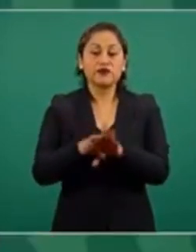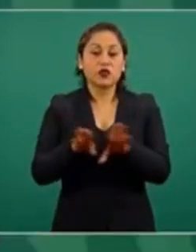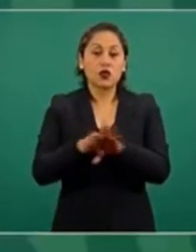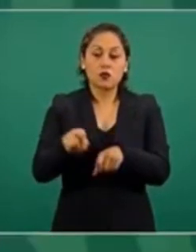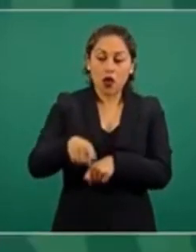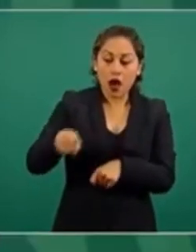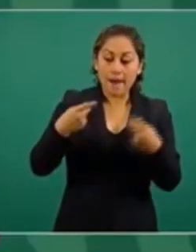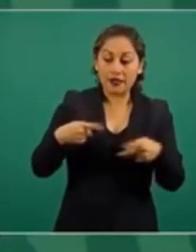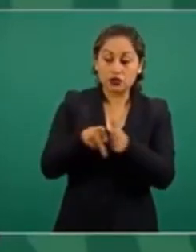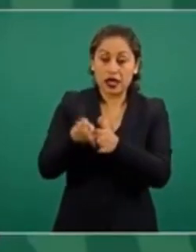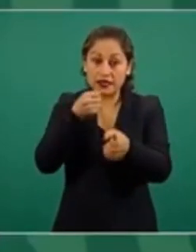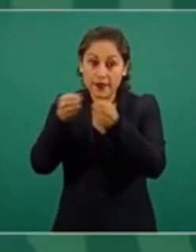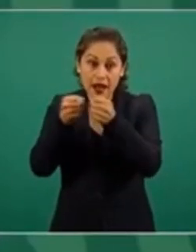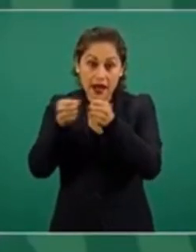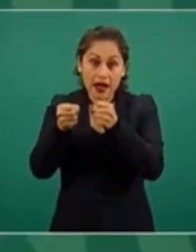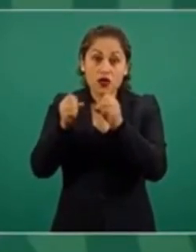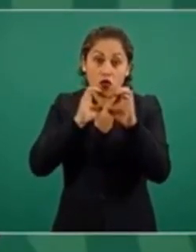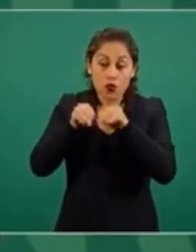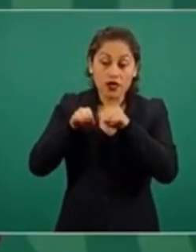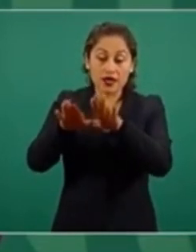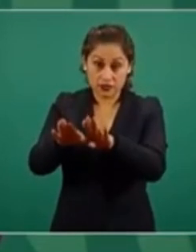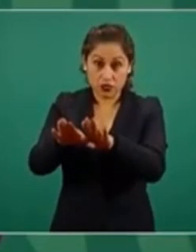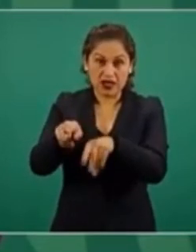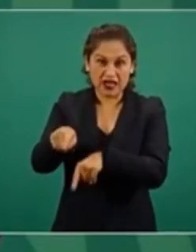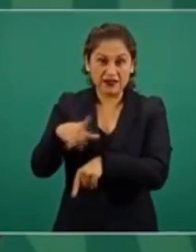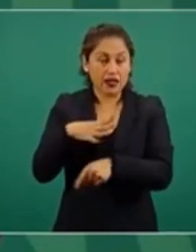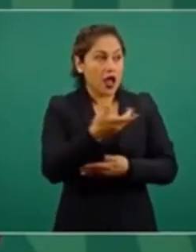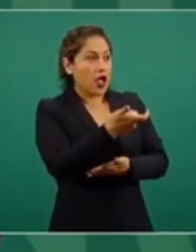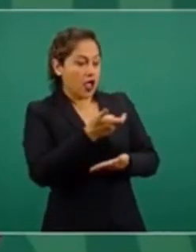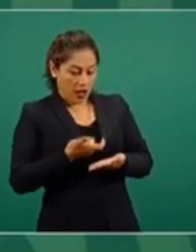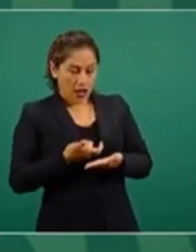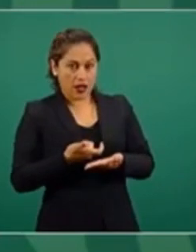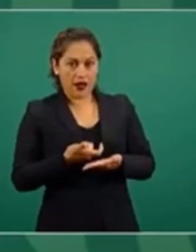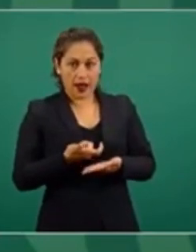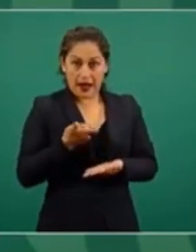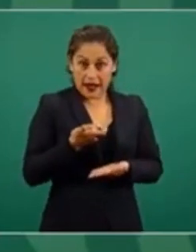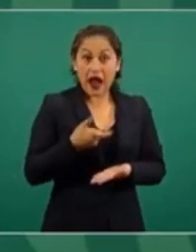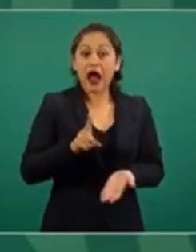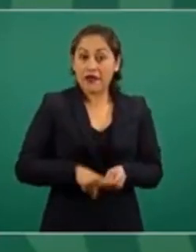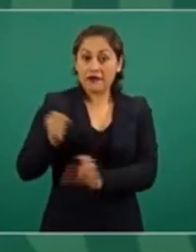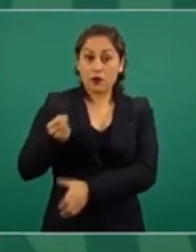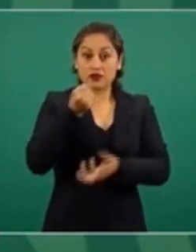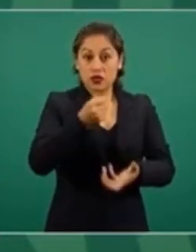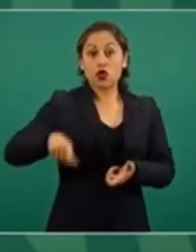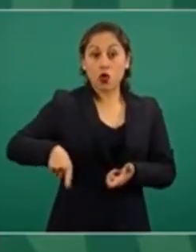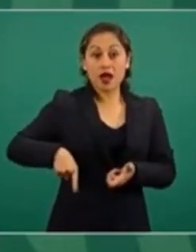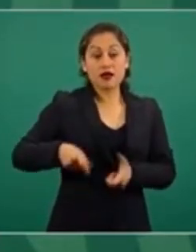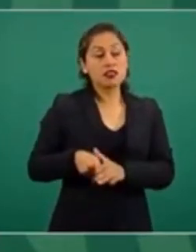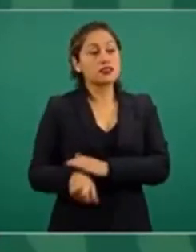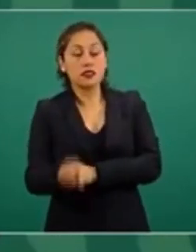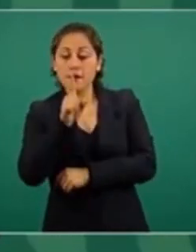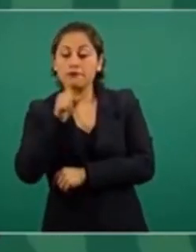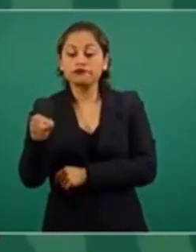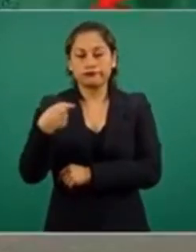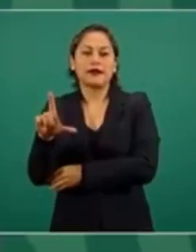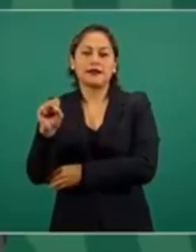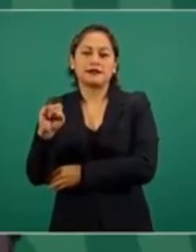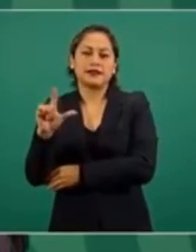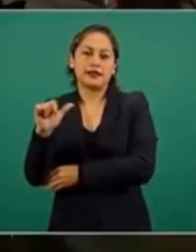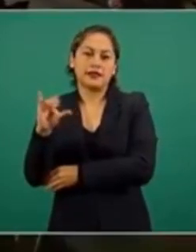a los medios de comunicación o a periodistas, dinero del presupuesto para que hablaran bien del gobierno. Eso sí lo sabe el pueblo.